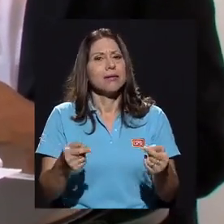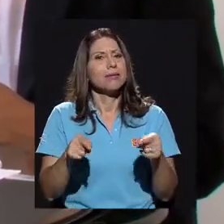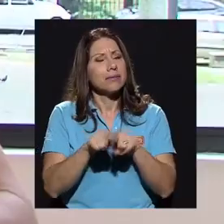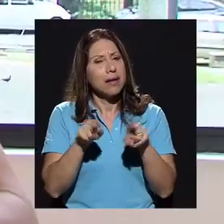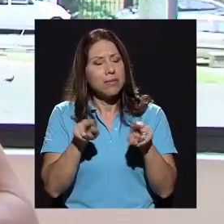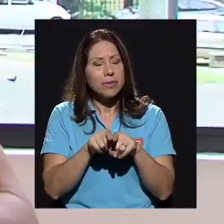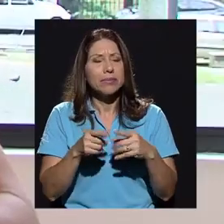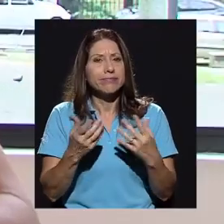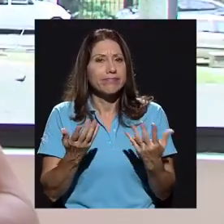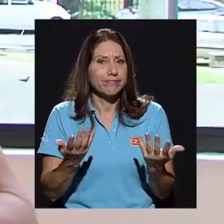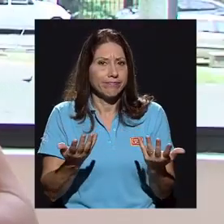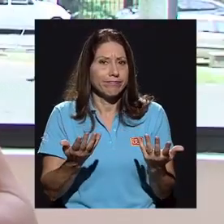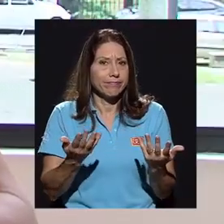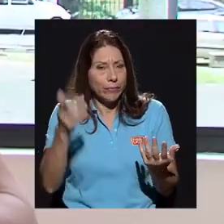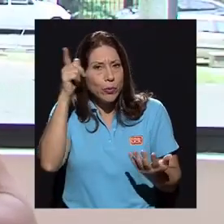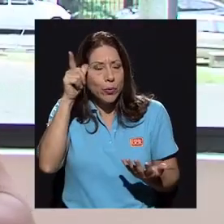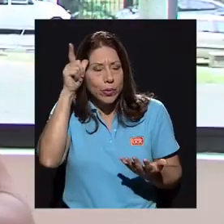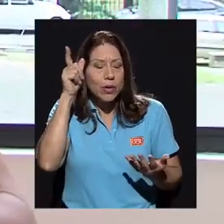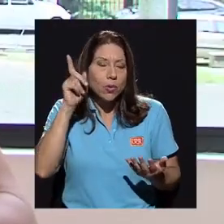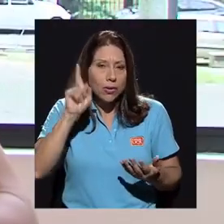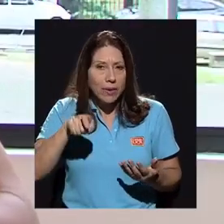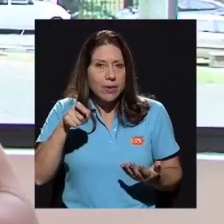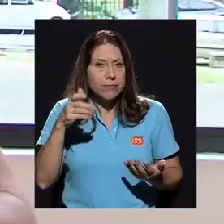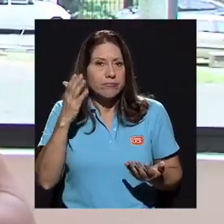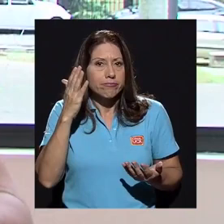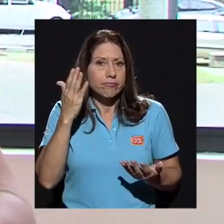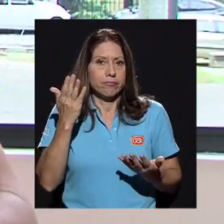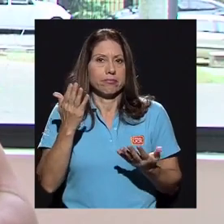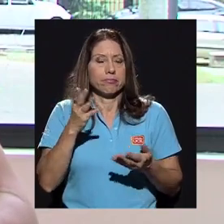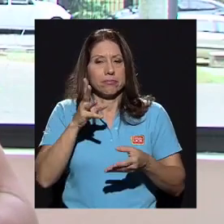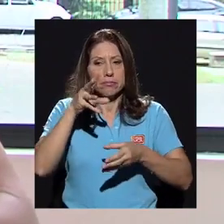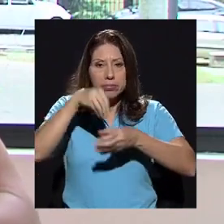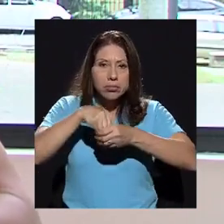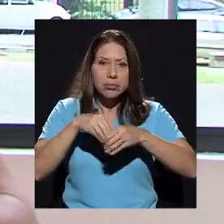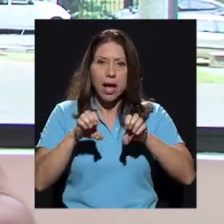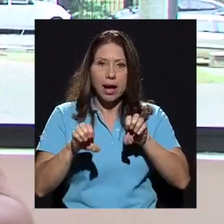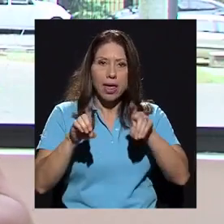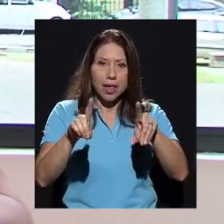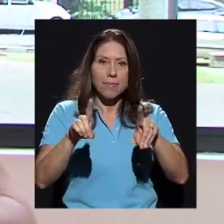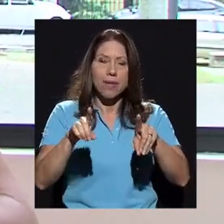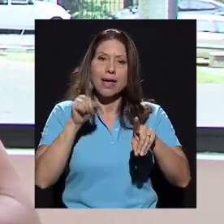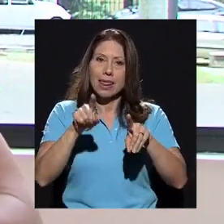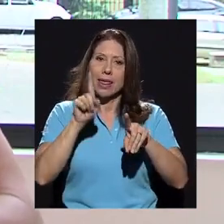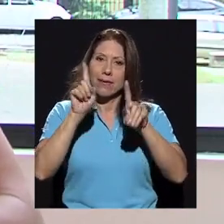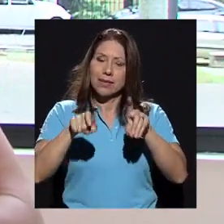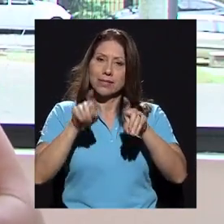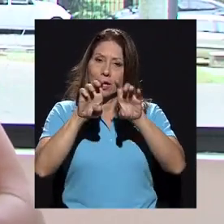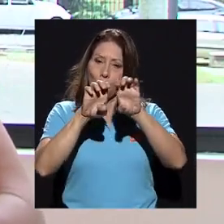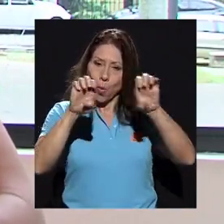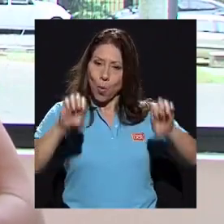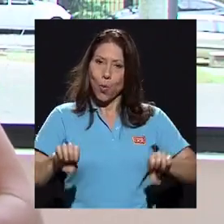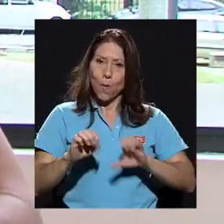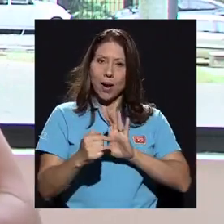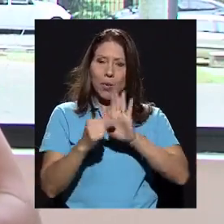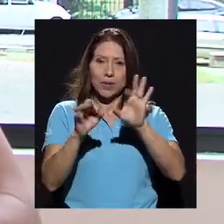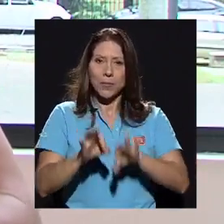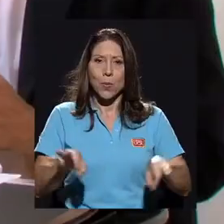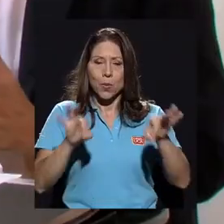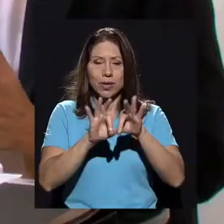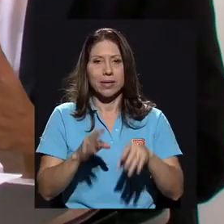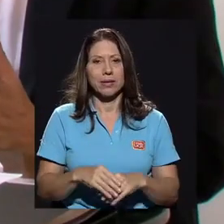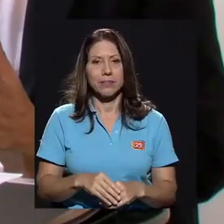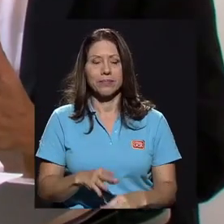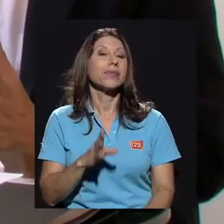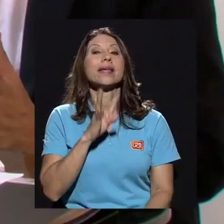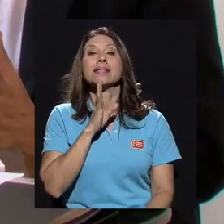bueno, obviamente la academia, que tiene que ser también el valor tan importante en la universidad.